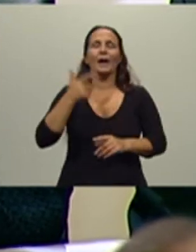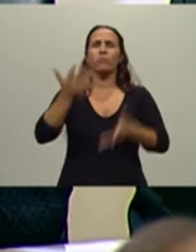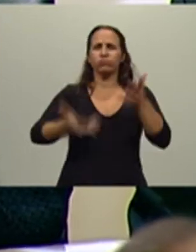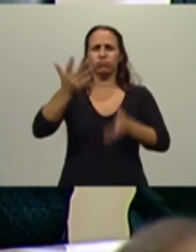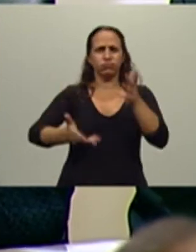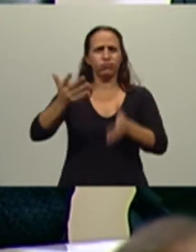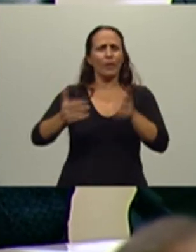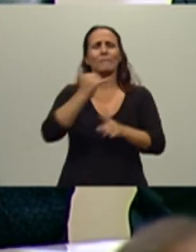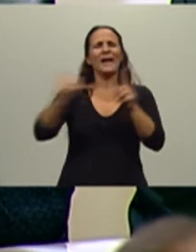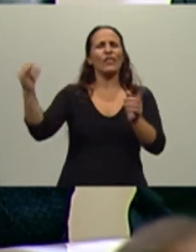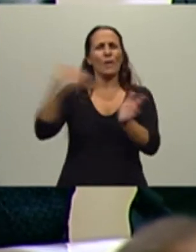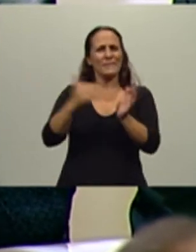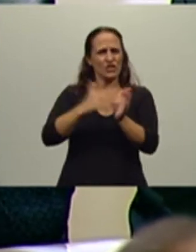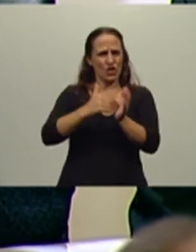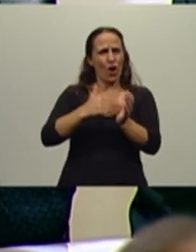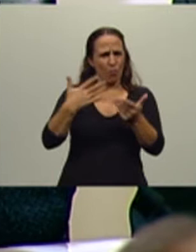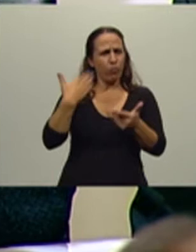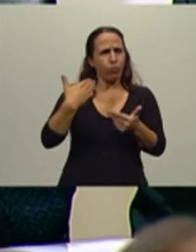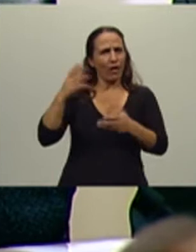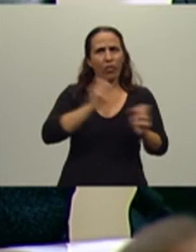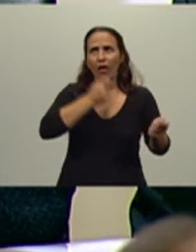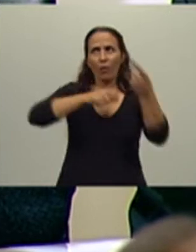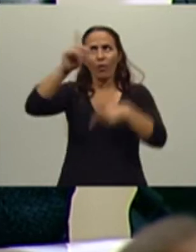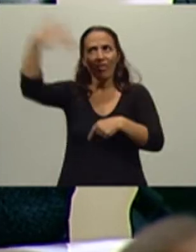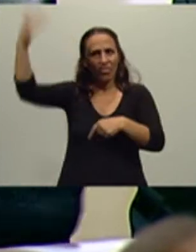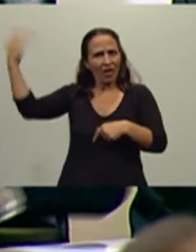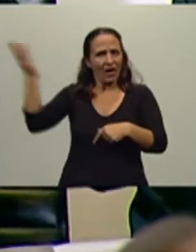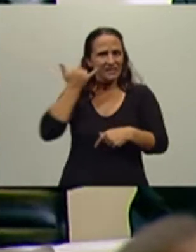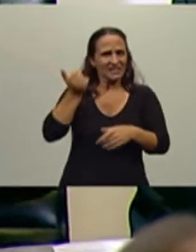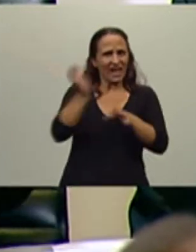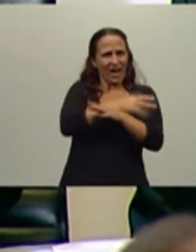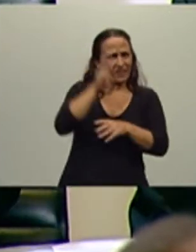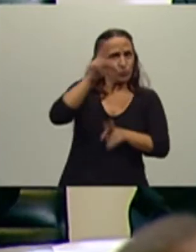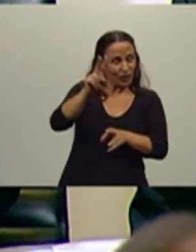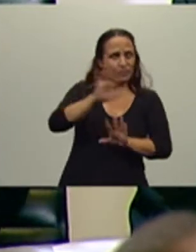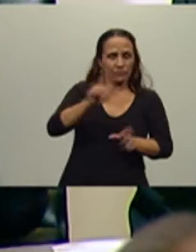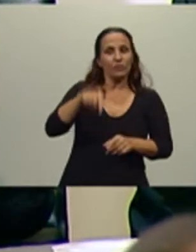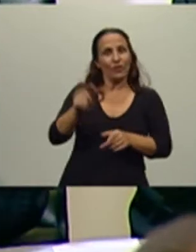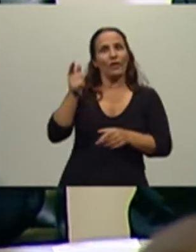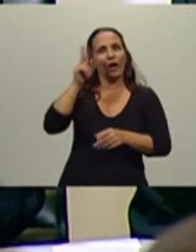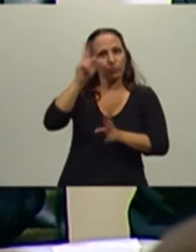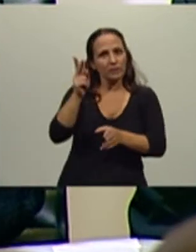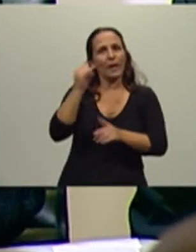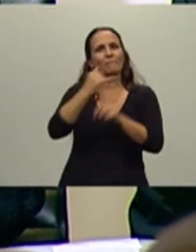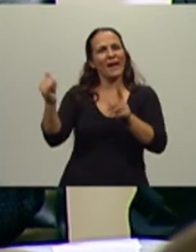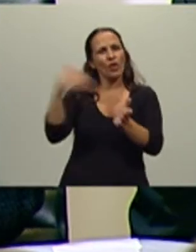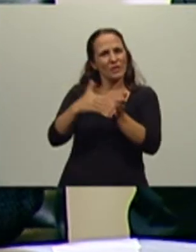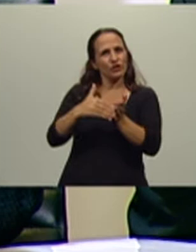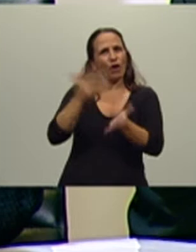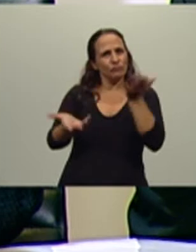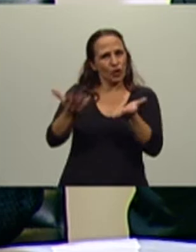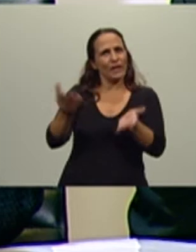más de trigo de las que ya habíamos autorizado. Este medio millón